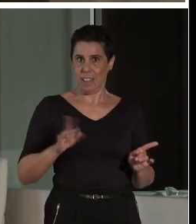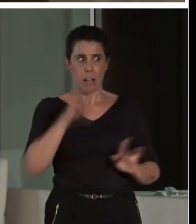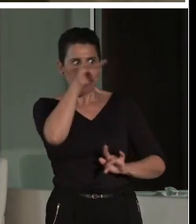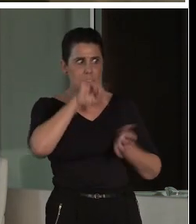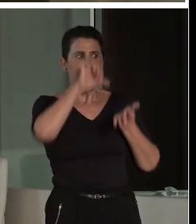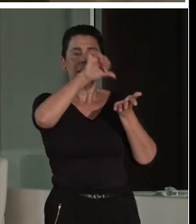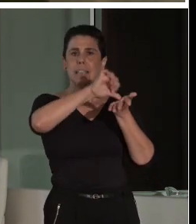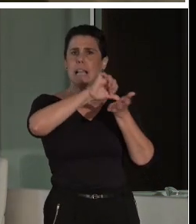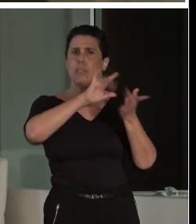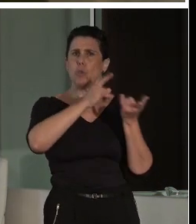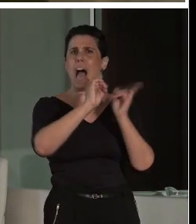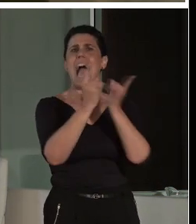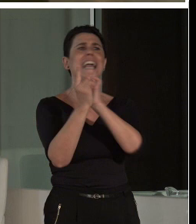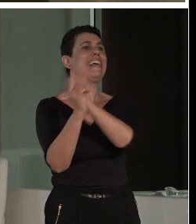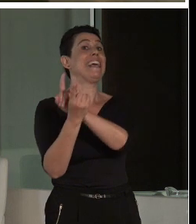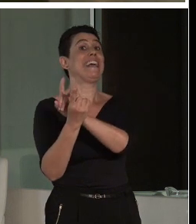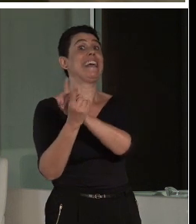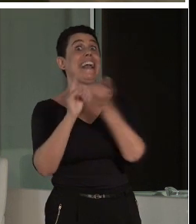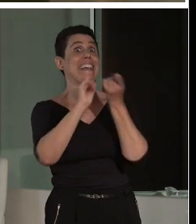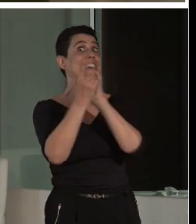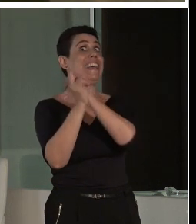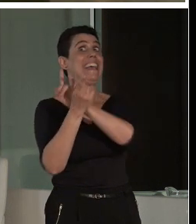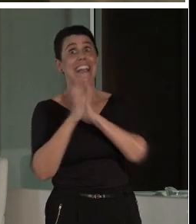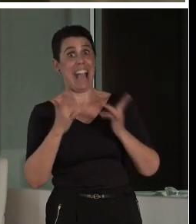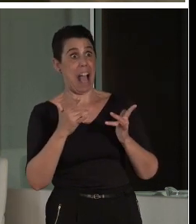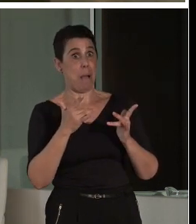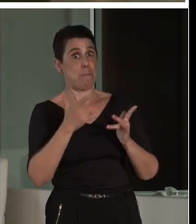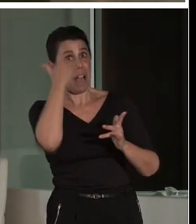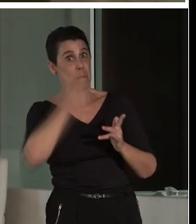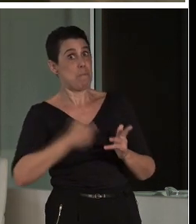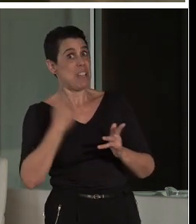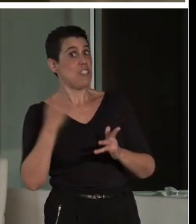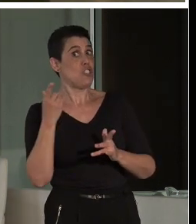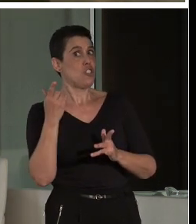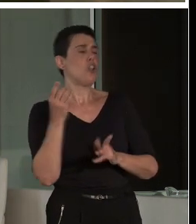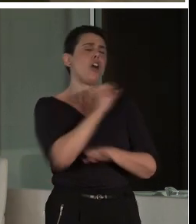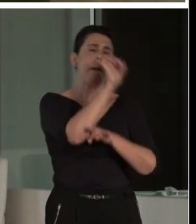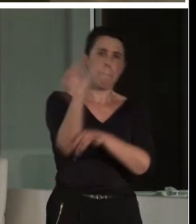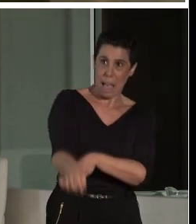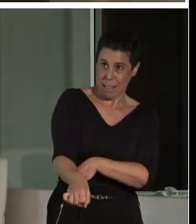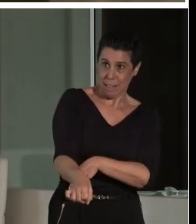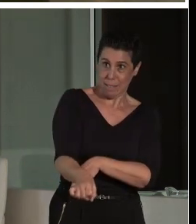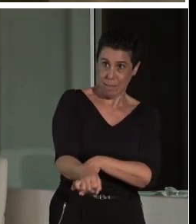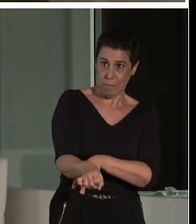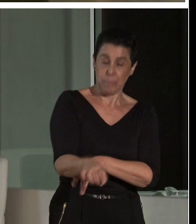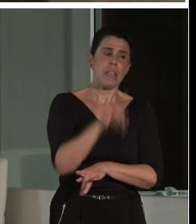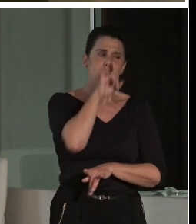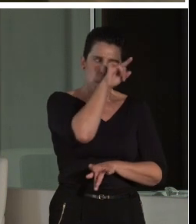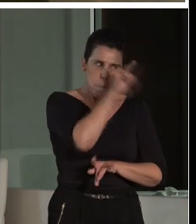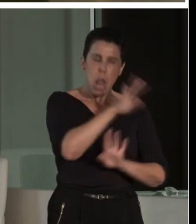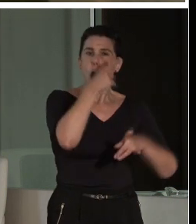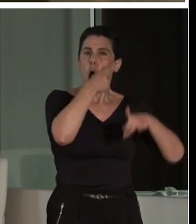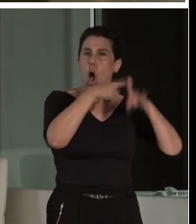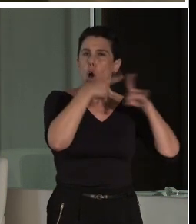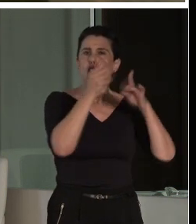que cambia más rápido que el corazón de un mortal, esa ciudad tiene unas permanencias de las que hablaba Aldo